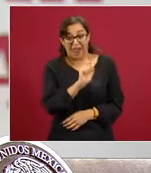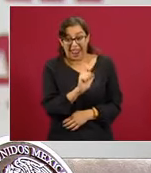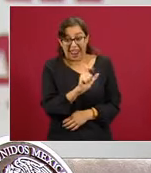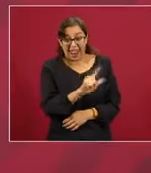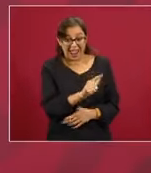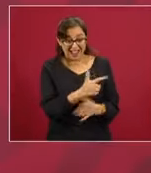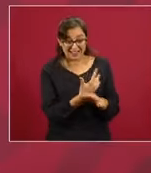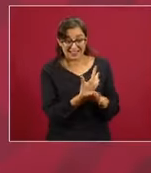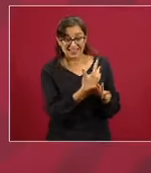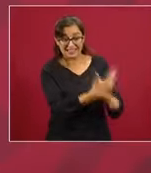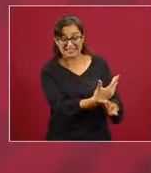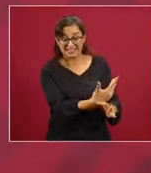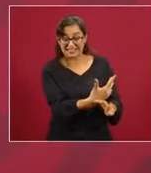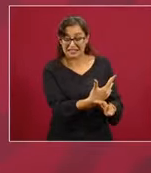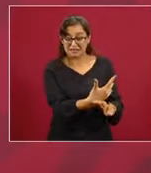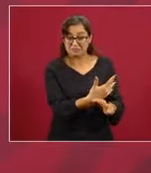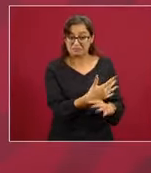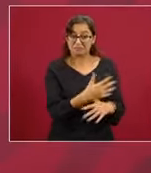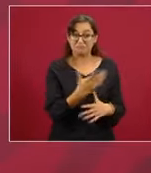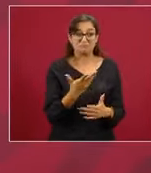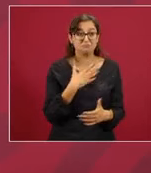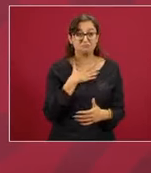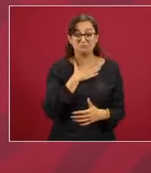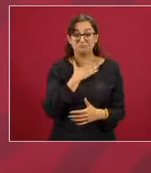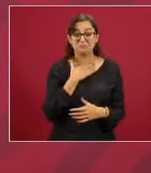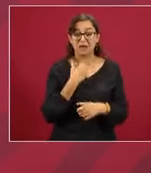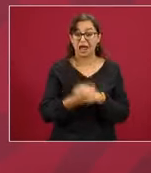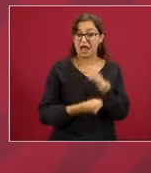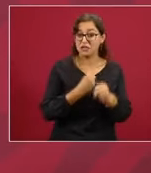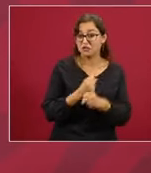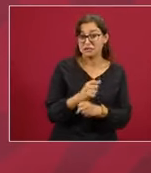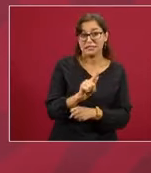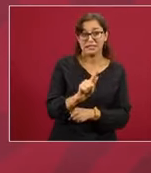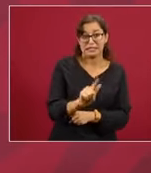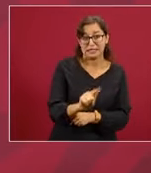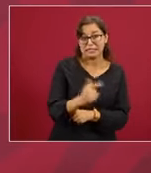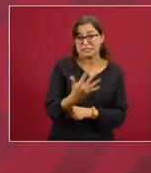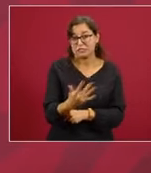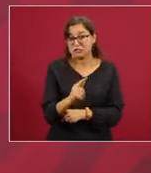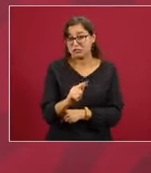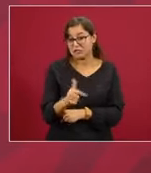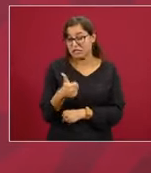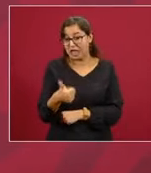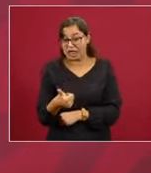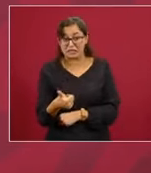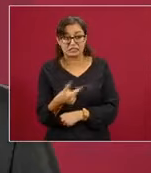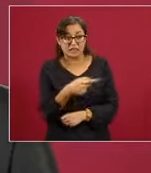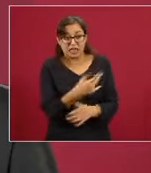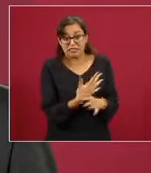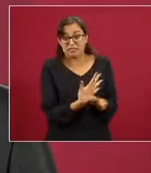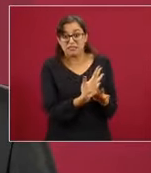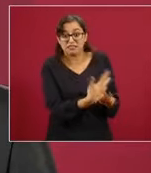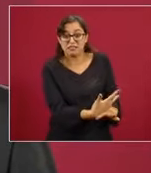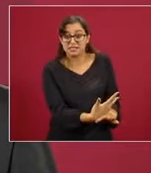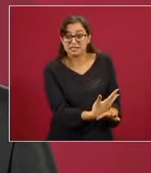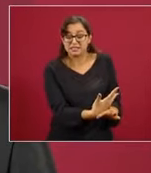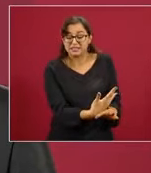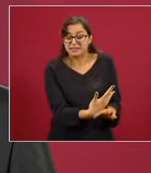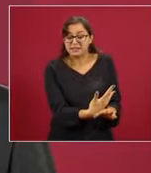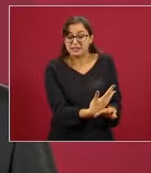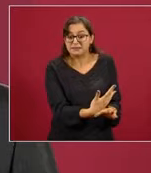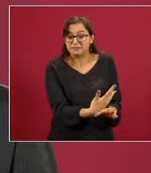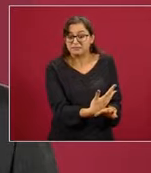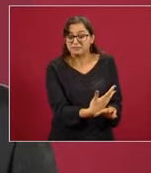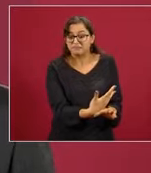enunciaba ya en discursos en los años 75, 76, cuando era rector, y era la idea de